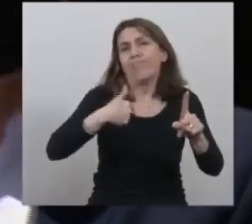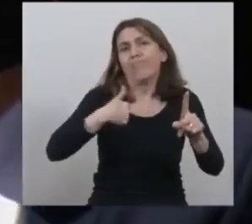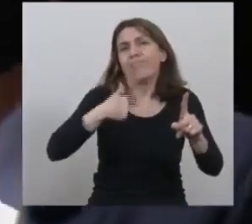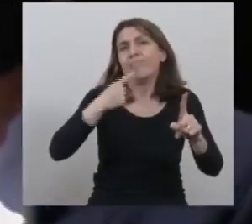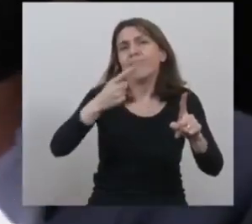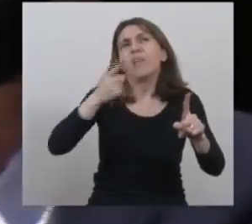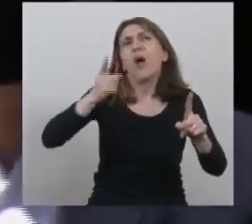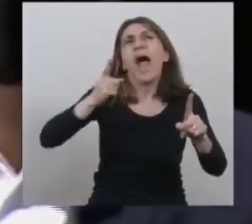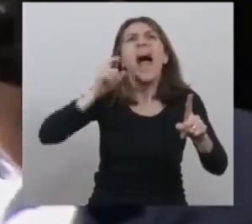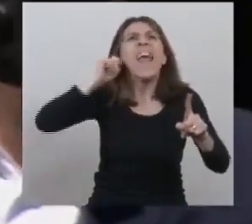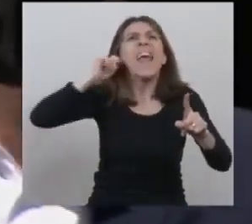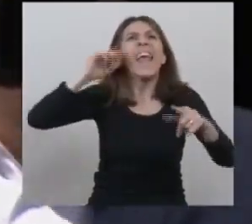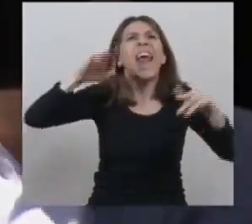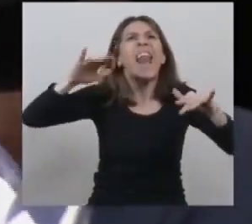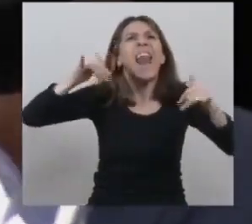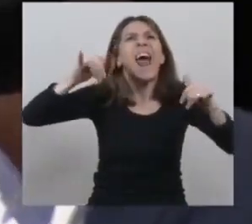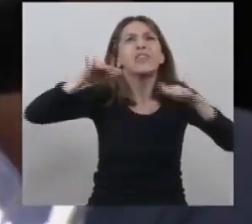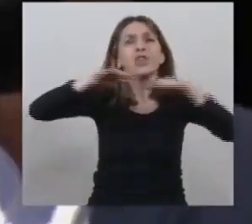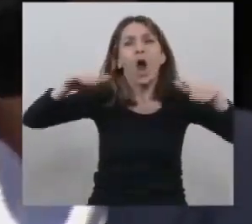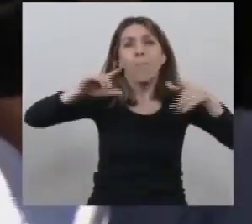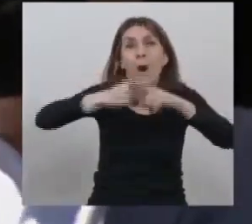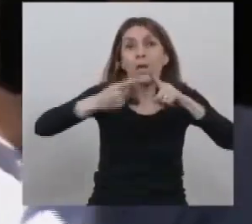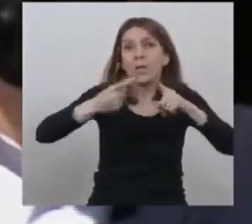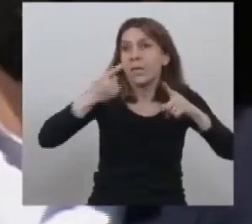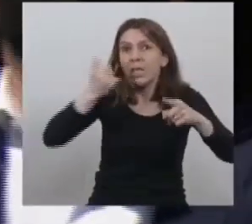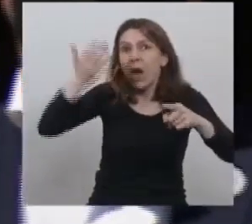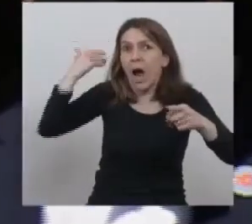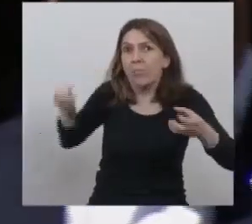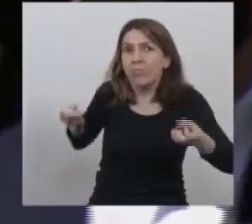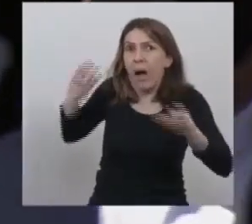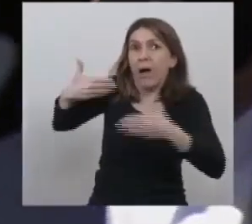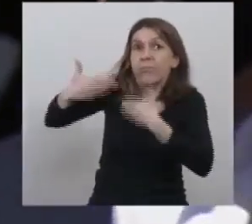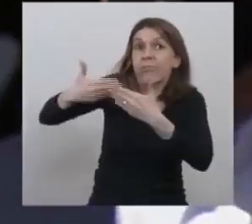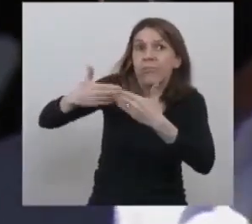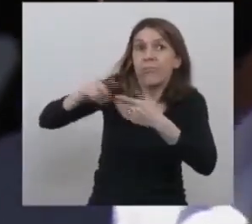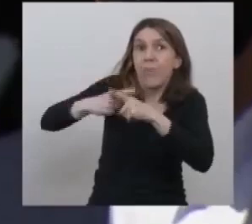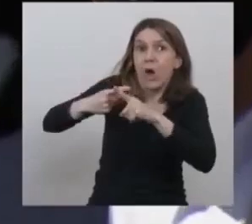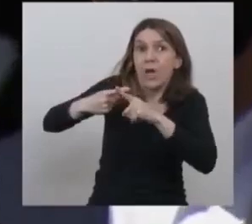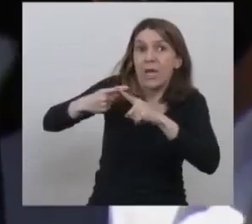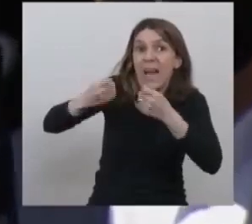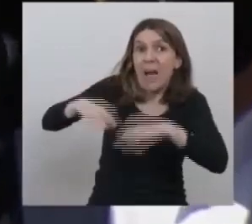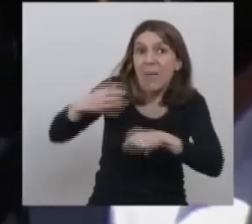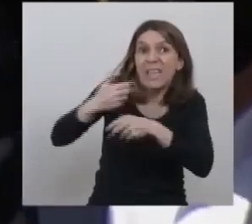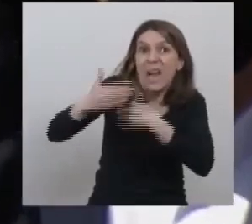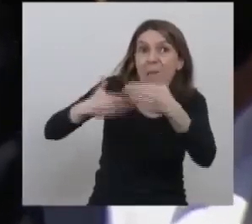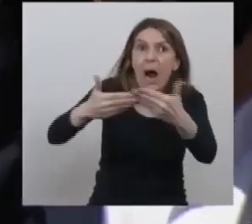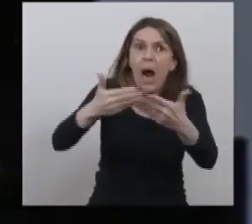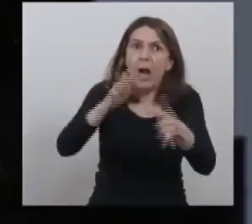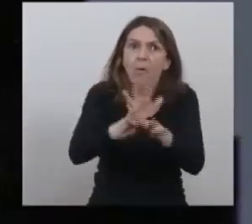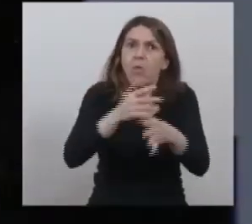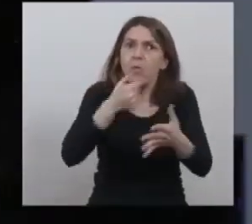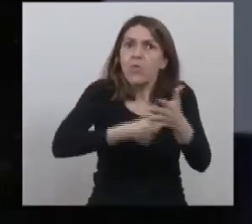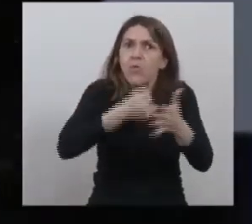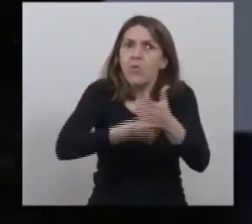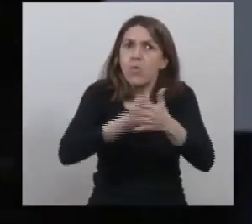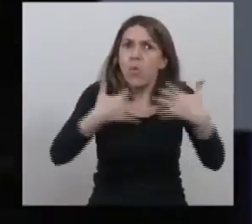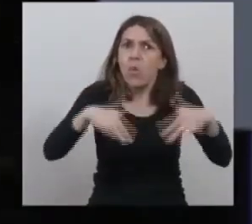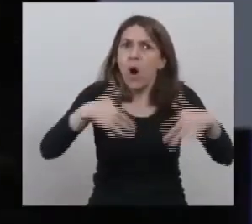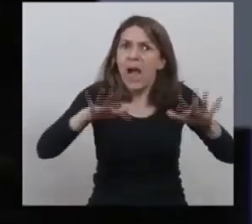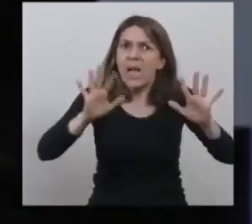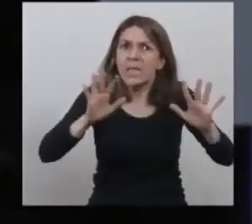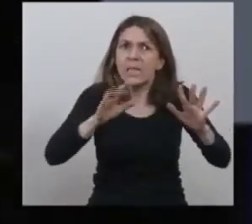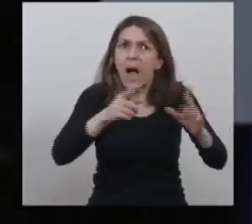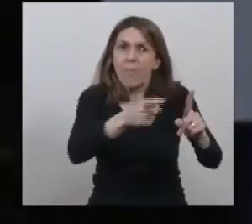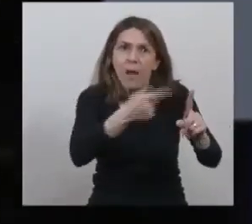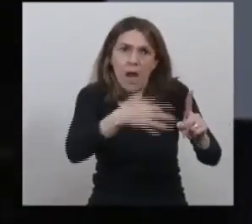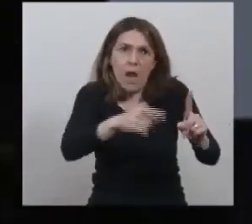generación política que emerge y que puesta a gestionar la cosa pública da muestras de lo mucho que pueden